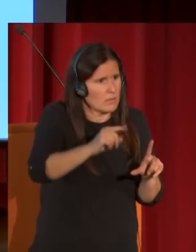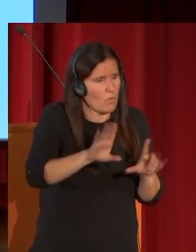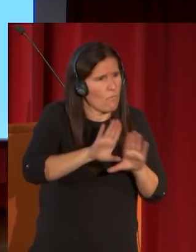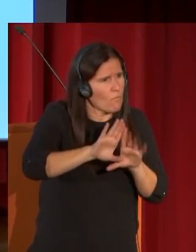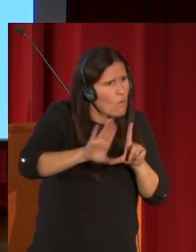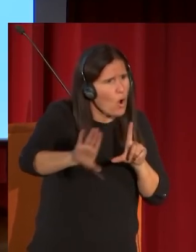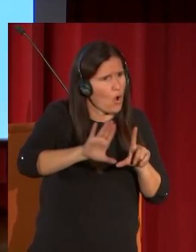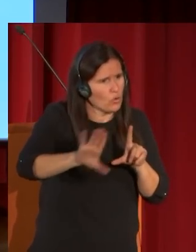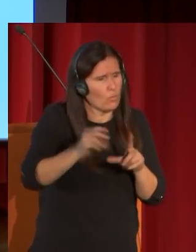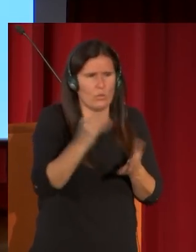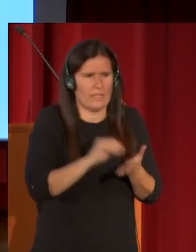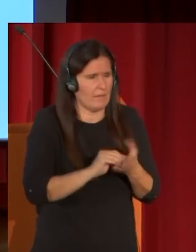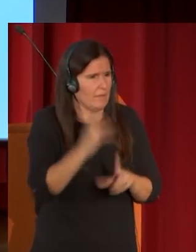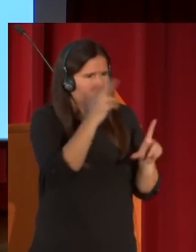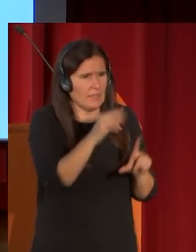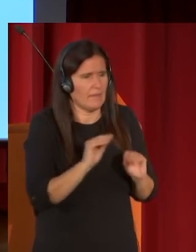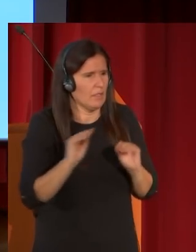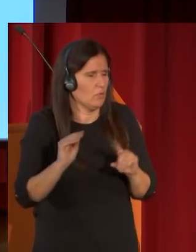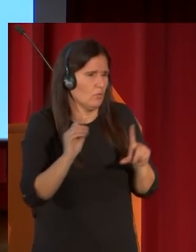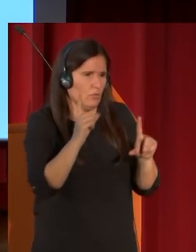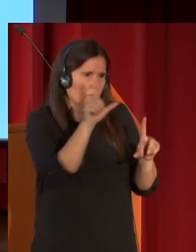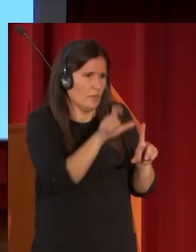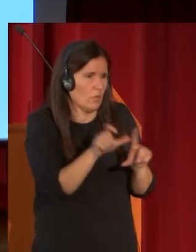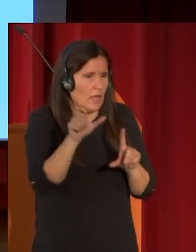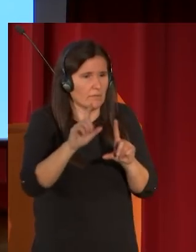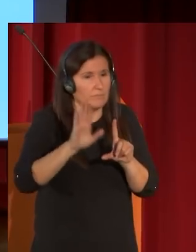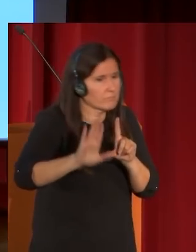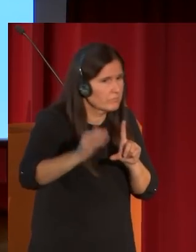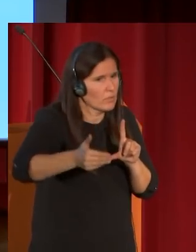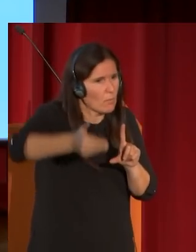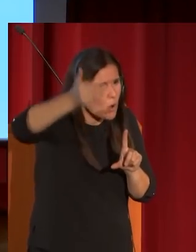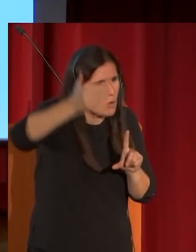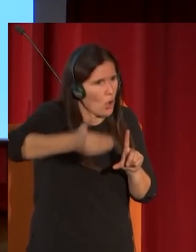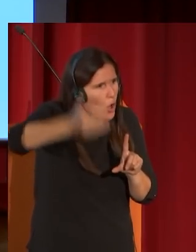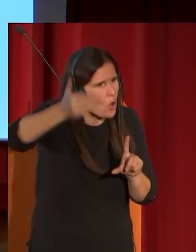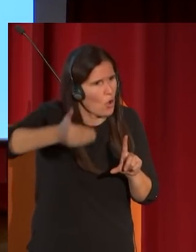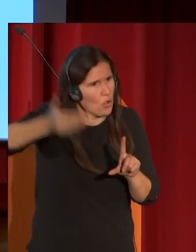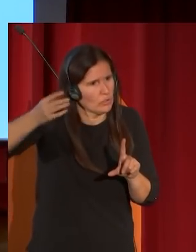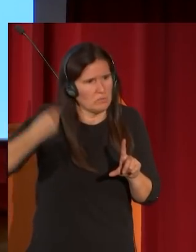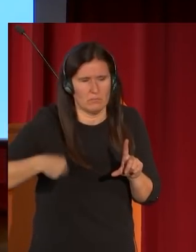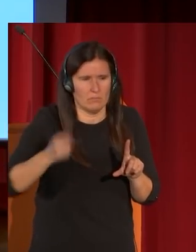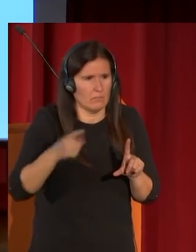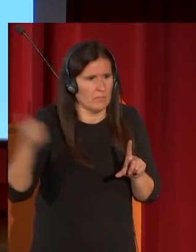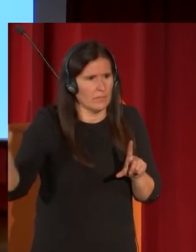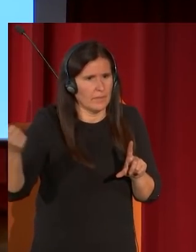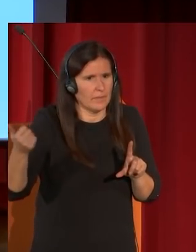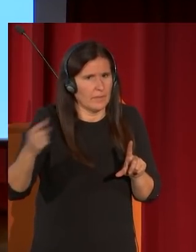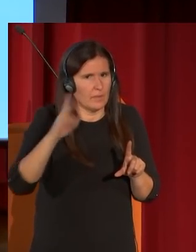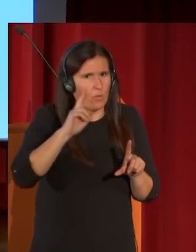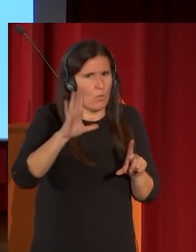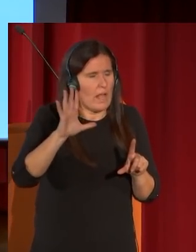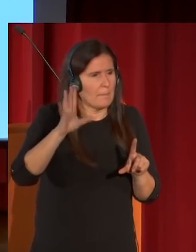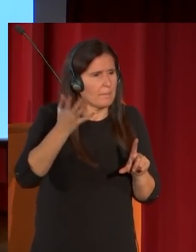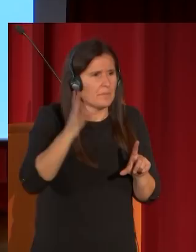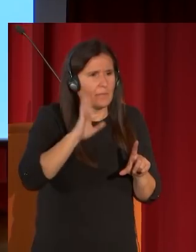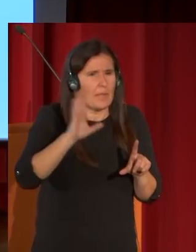fondos de sus figuras nos llevan a mirar ese ideal de la mancha abstracta